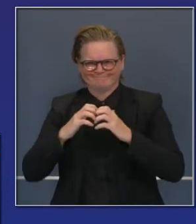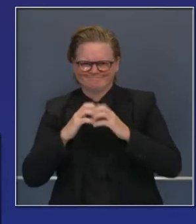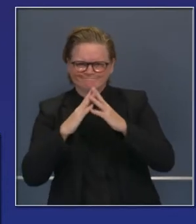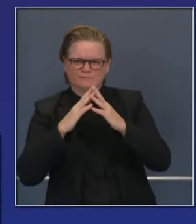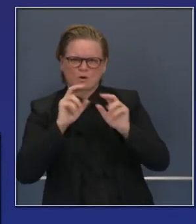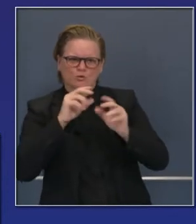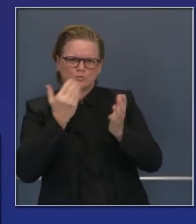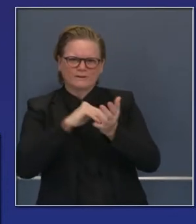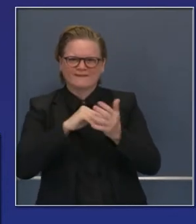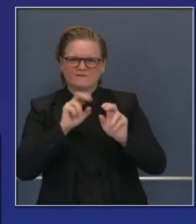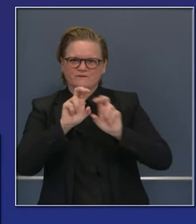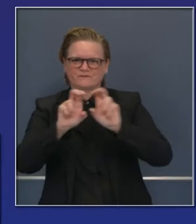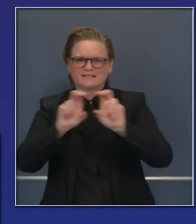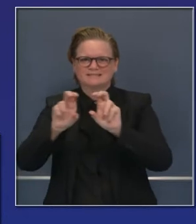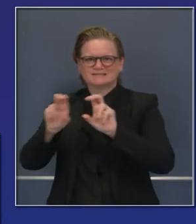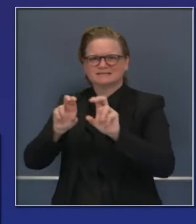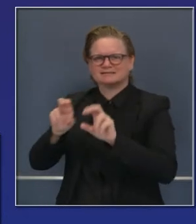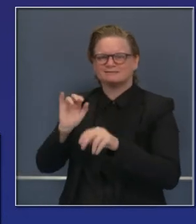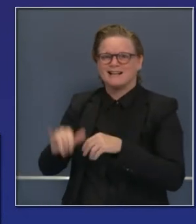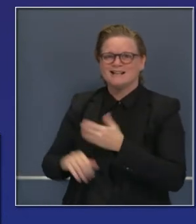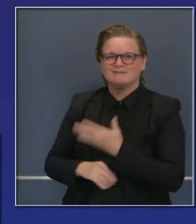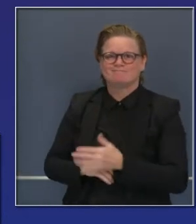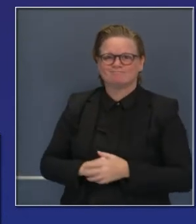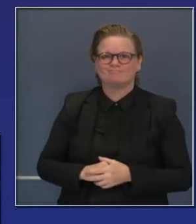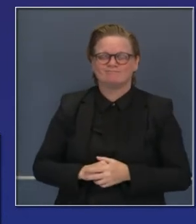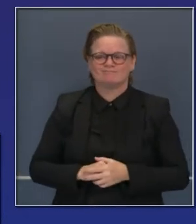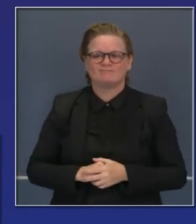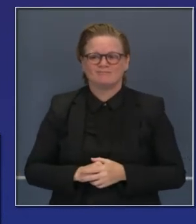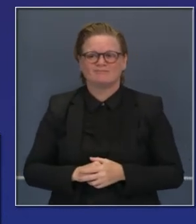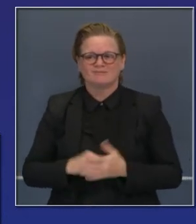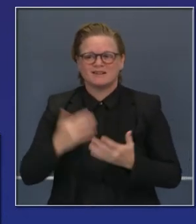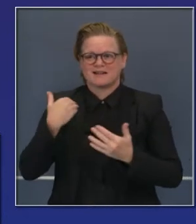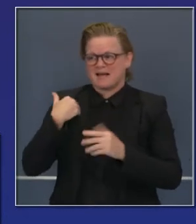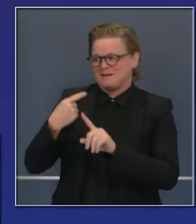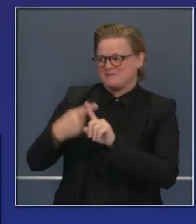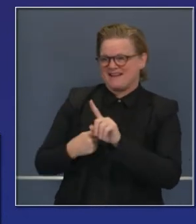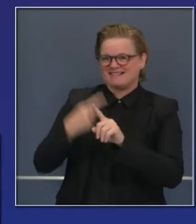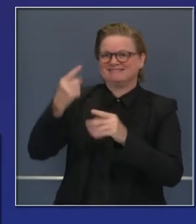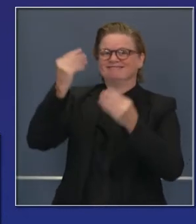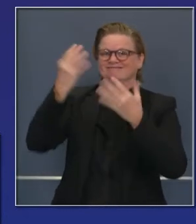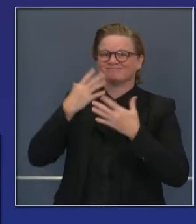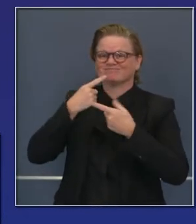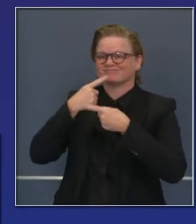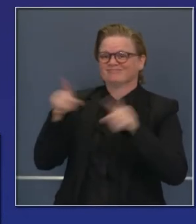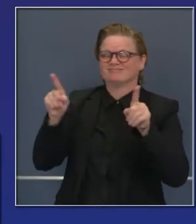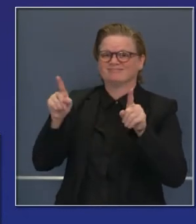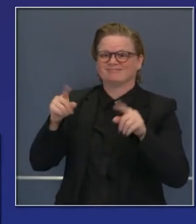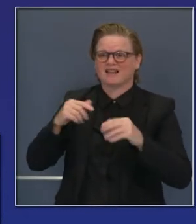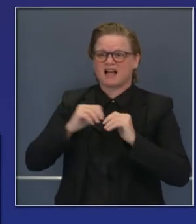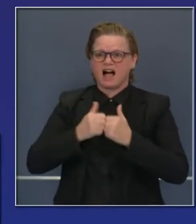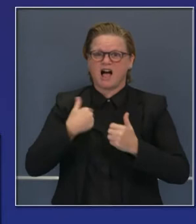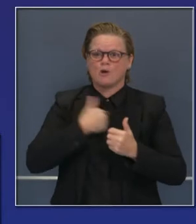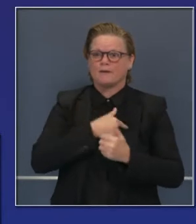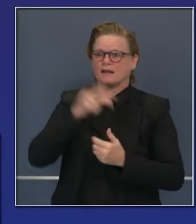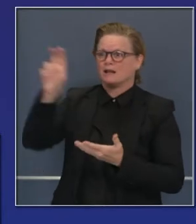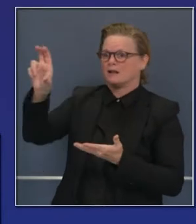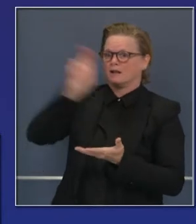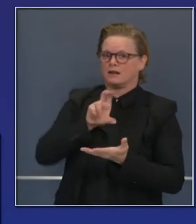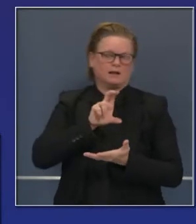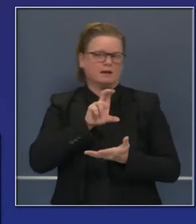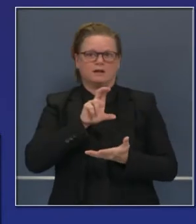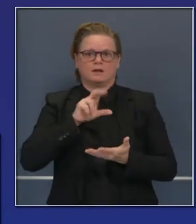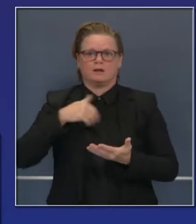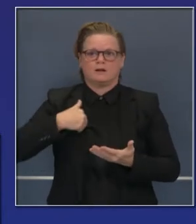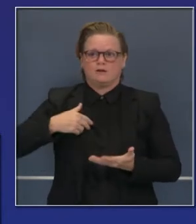han visto lo que pasó desde que anunciamos la primera tanda de esta